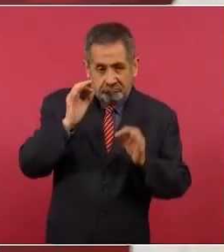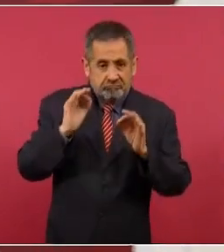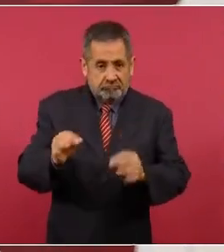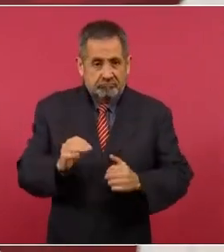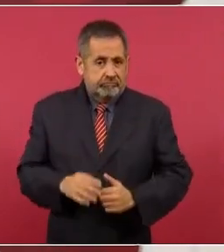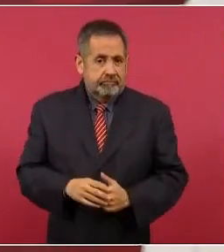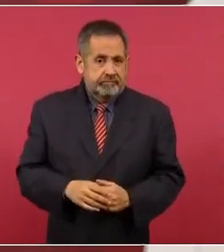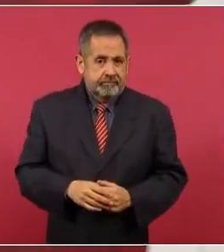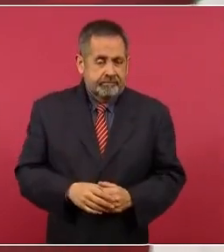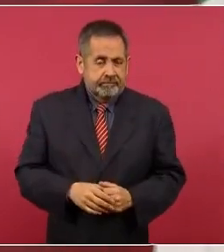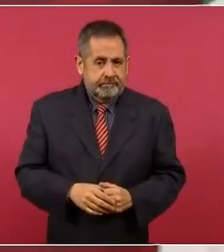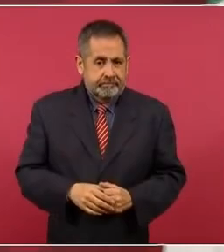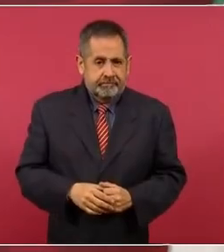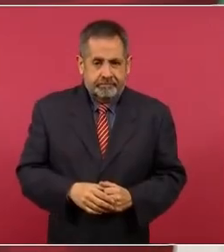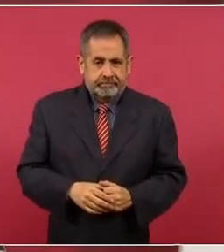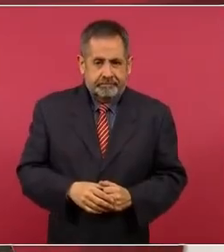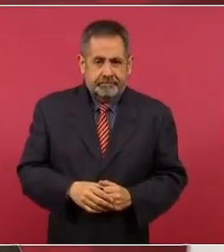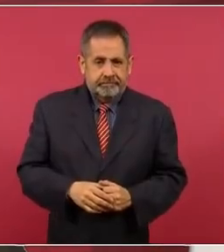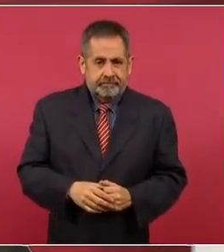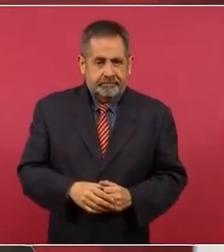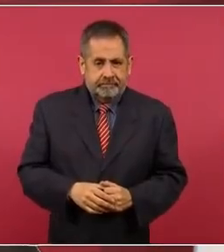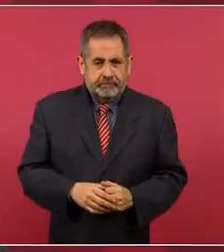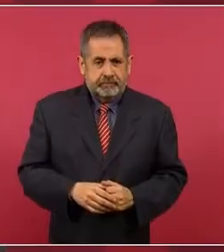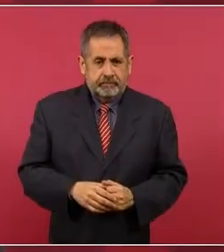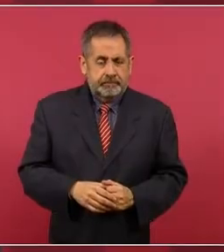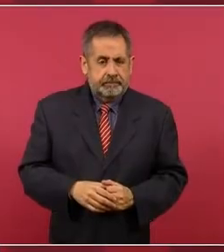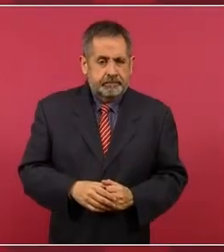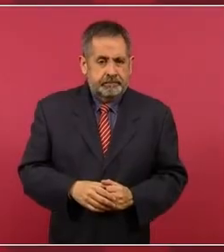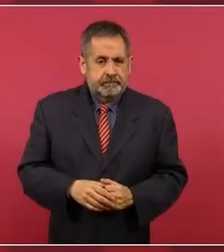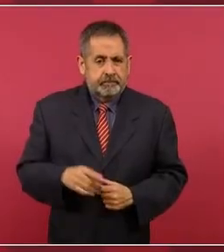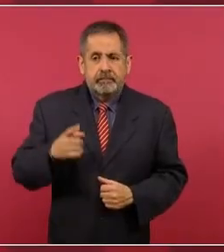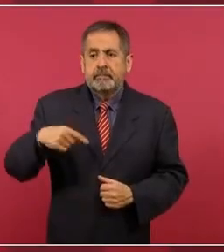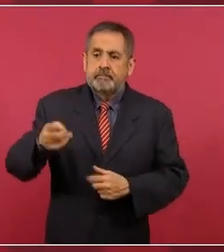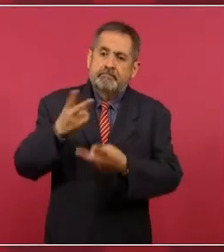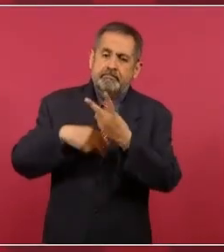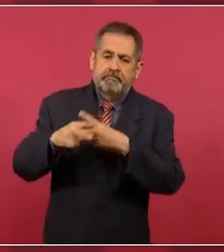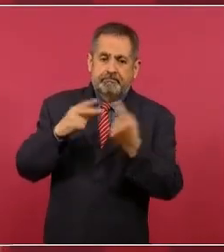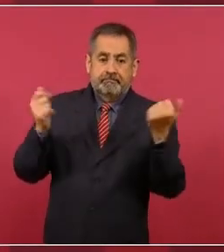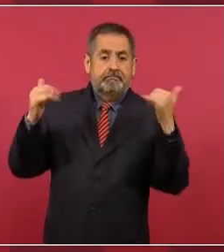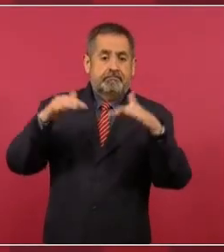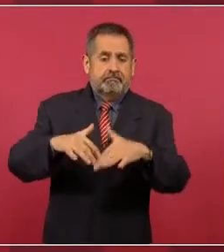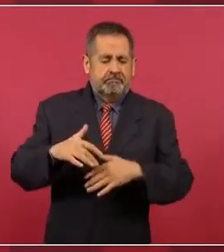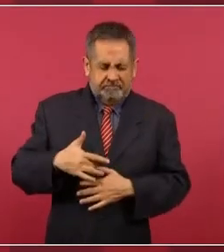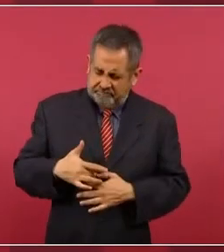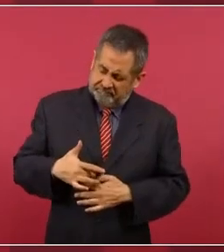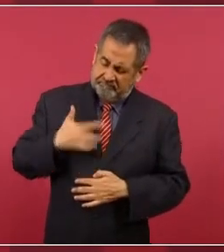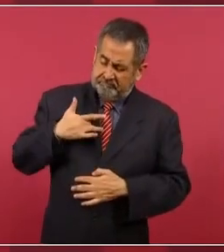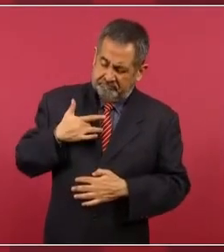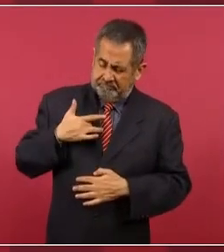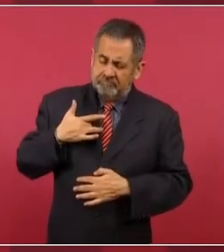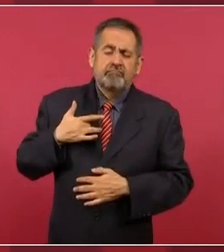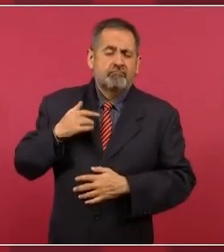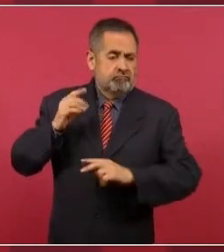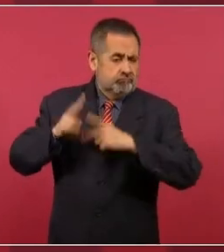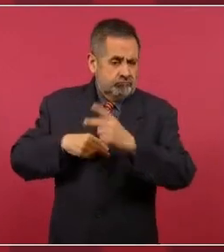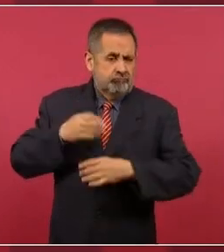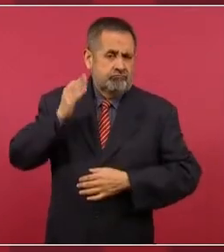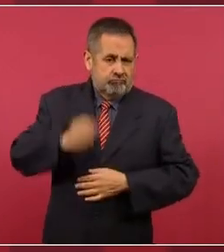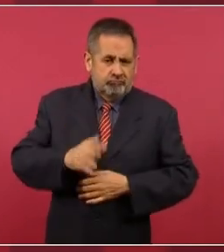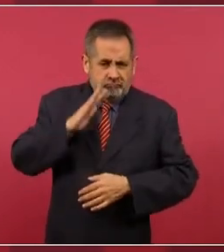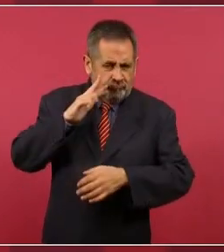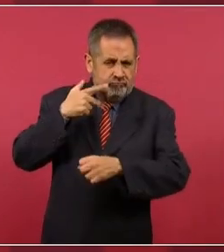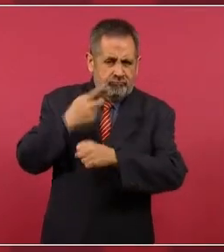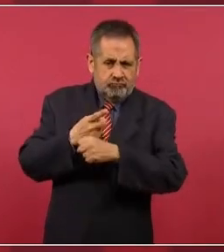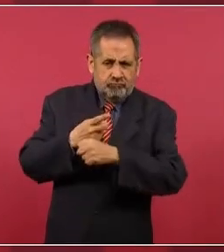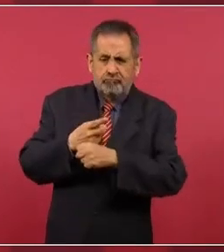van a venir acarreados porque vienen